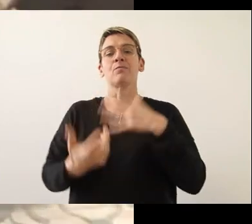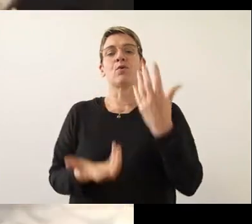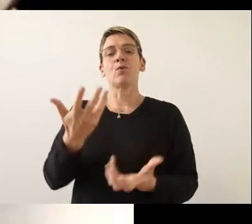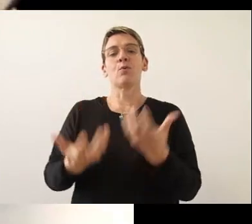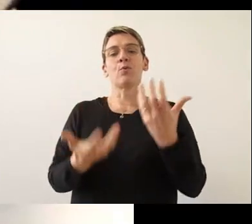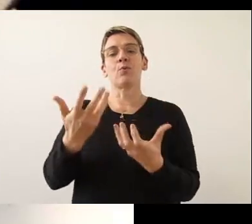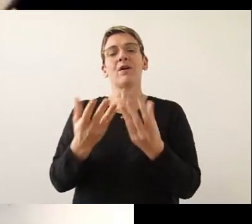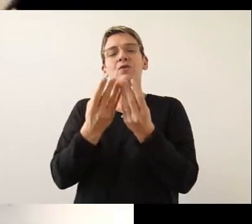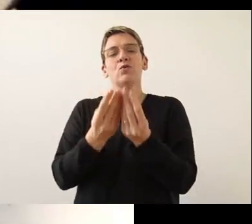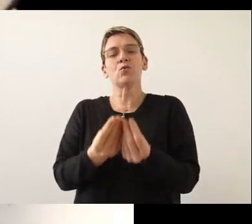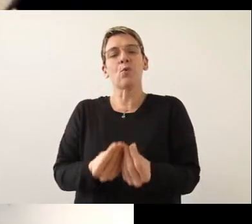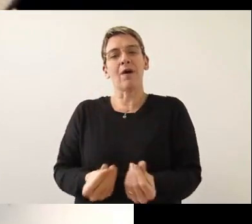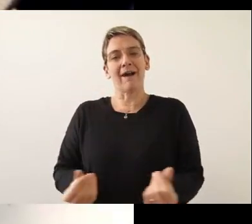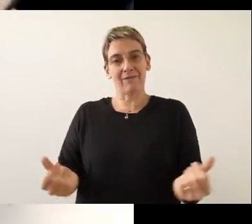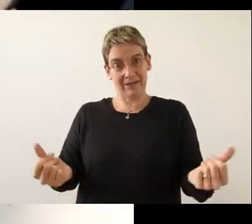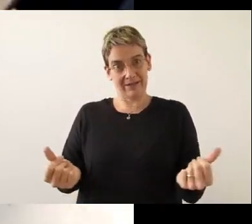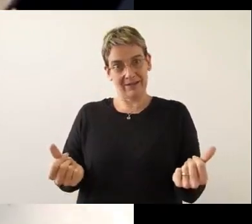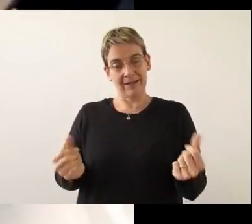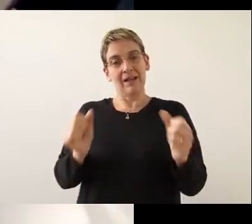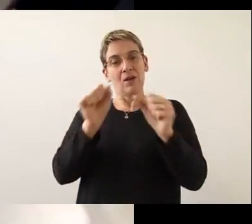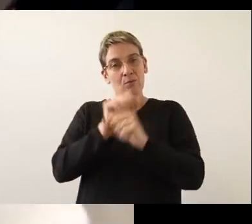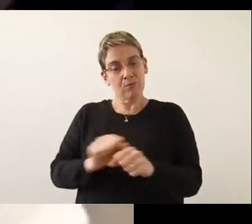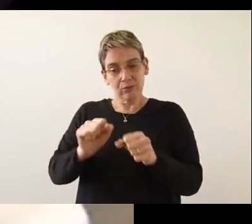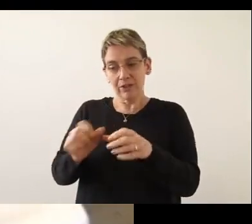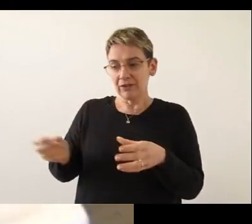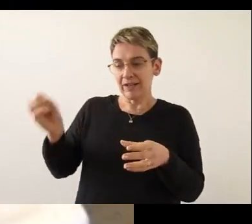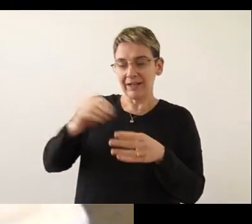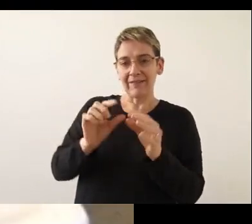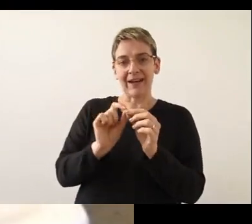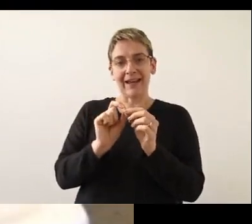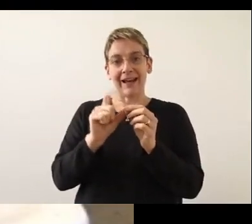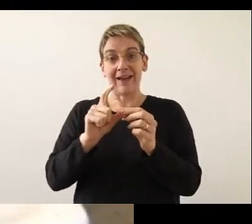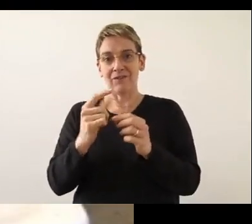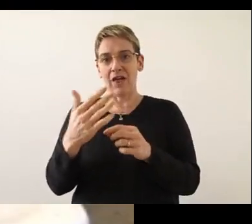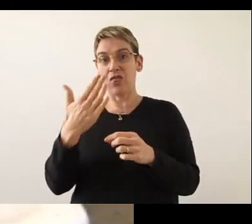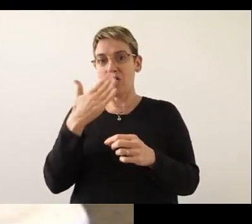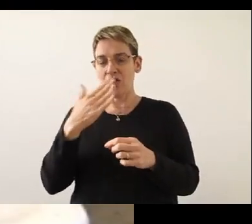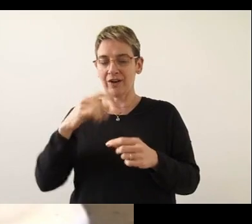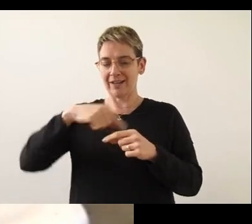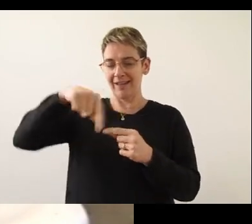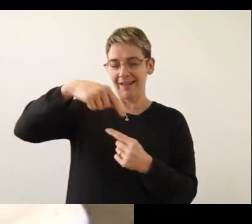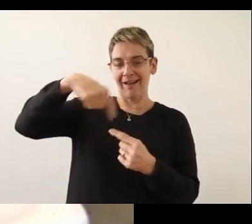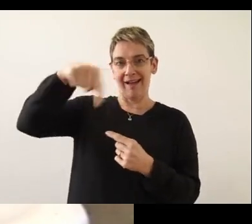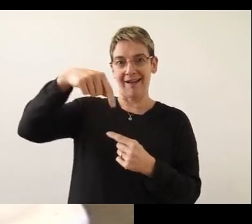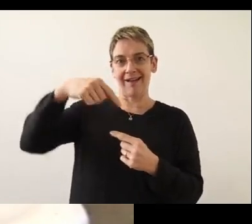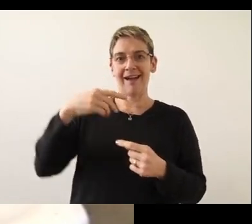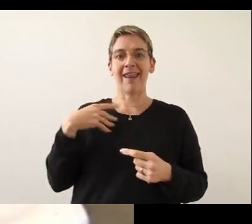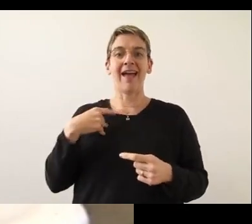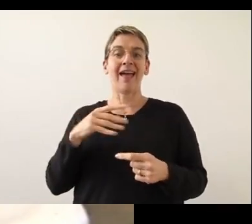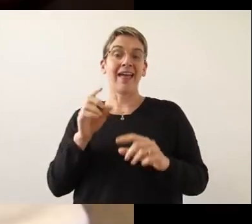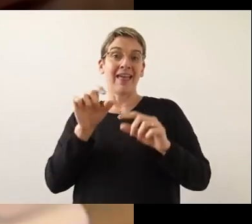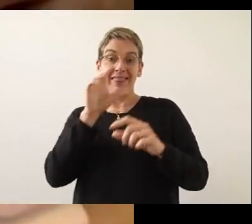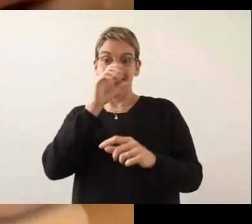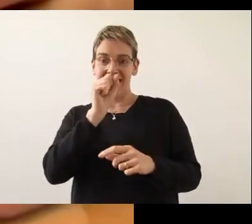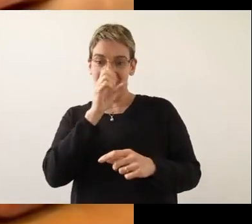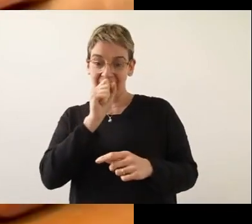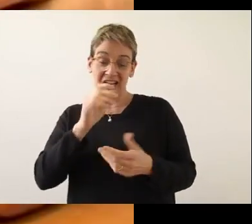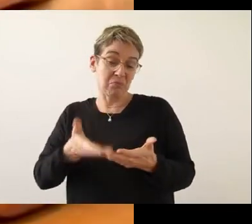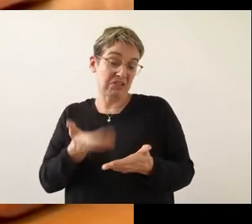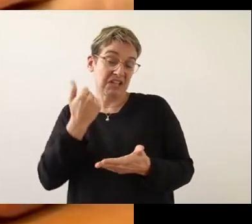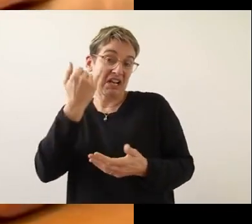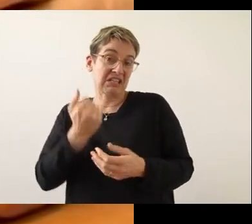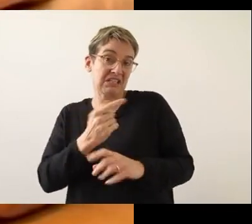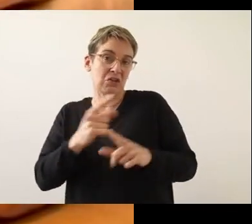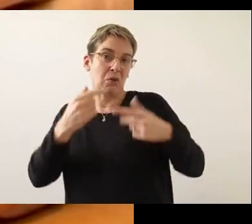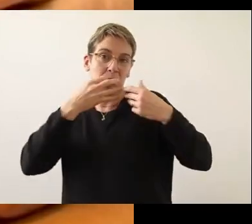luego se pone a cocinar a fuego suave, pudiendo agregar clavo de olor y cáscara de naranja, lo que podrán retirarse